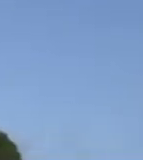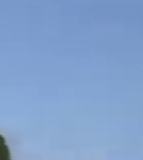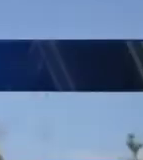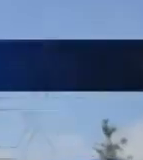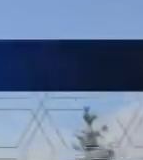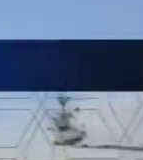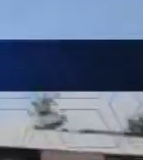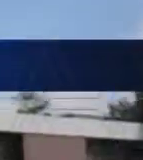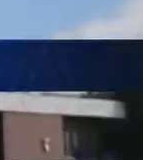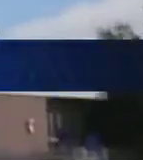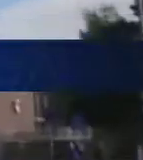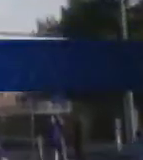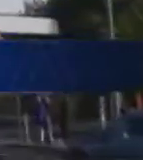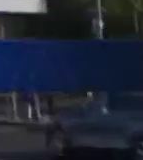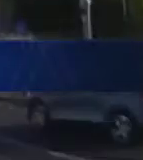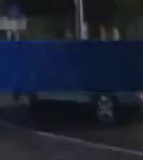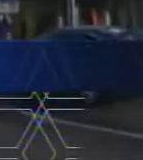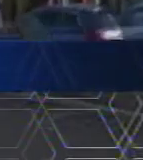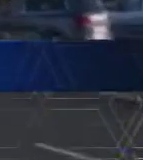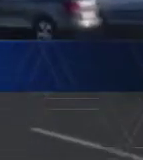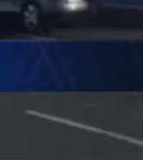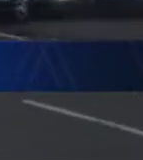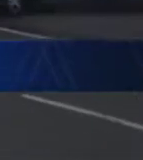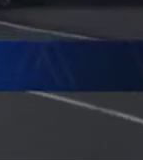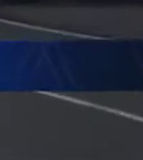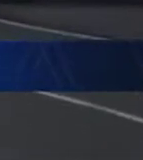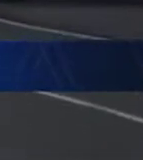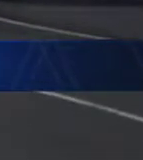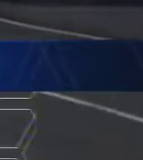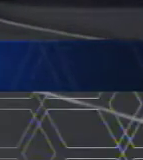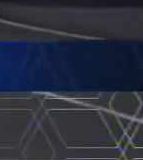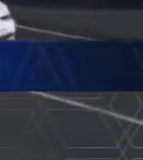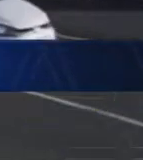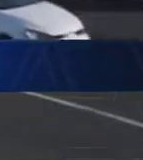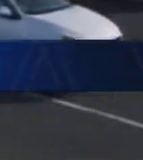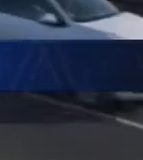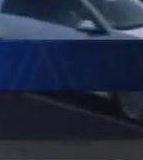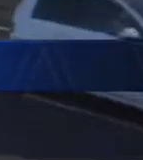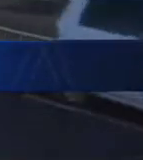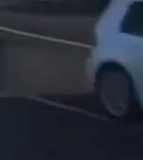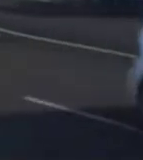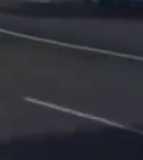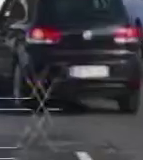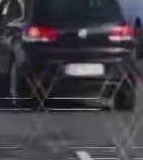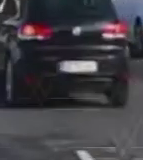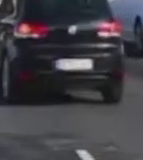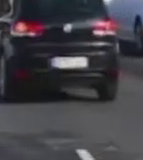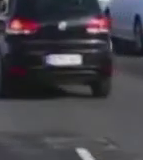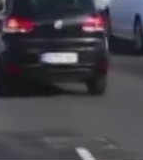Continúa la crisis, Volkswagen publica hoy lista de modelos que fueron manipulados.